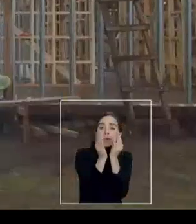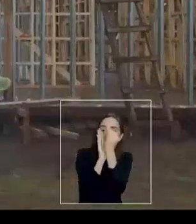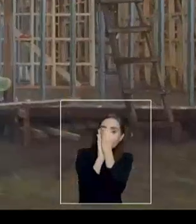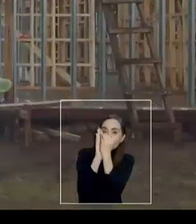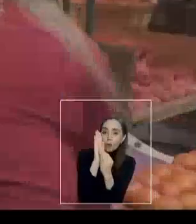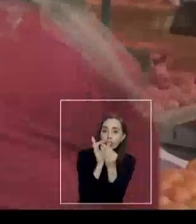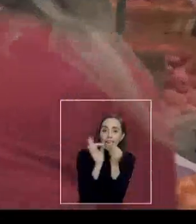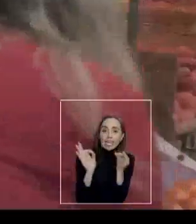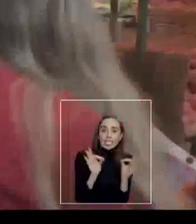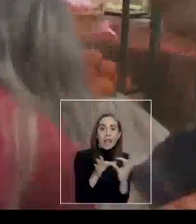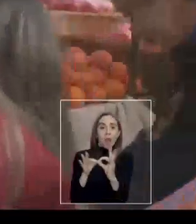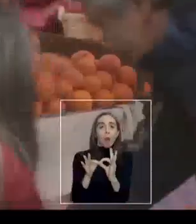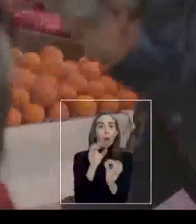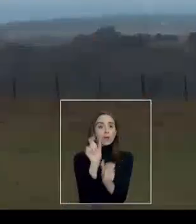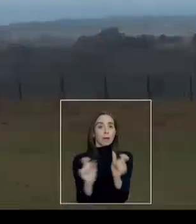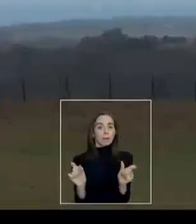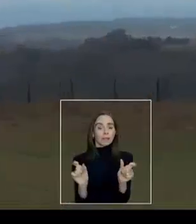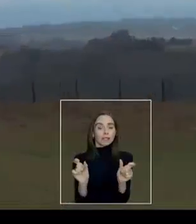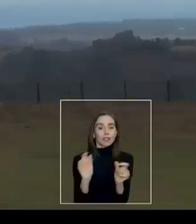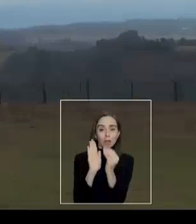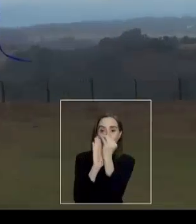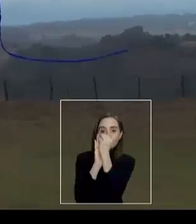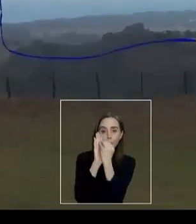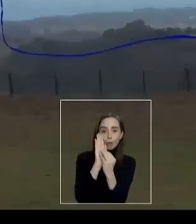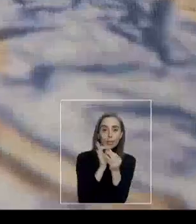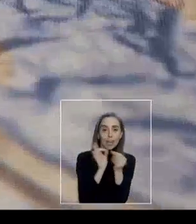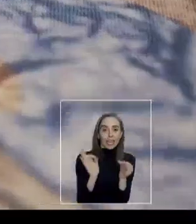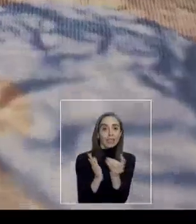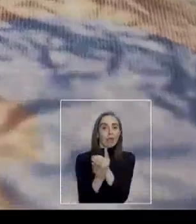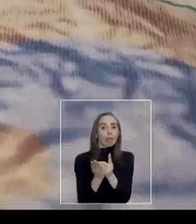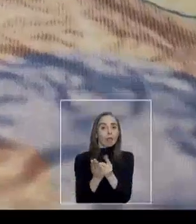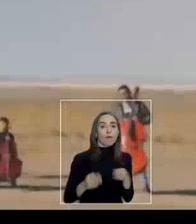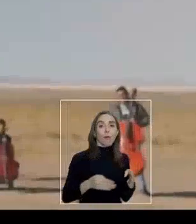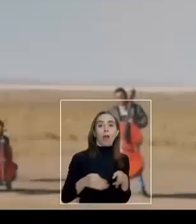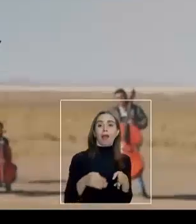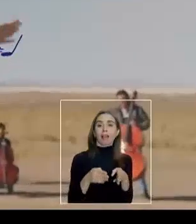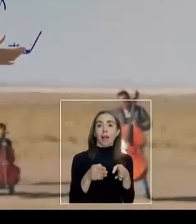Líneas que unen personas. Líneas que dibujen caminos.